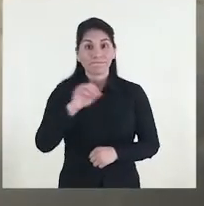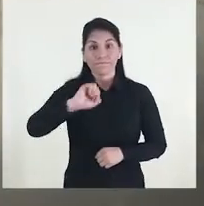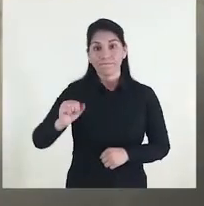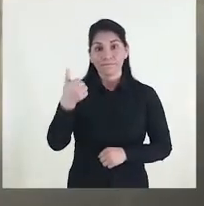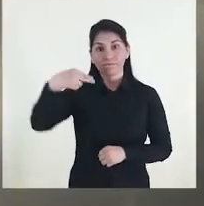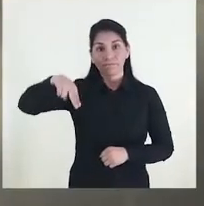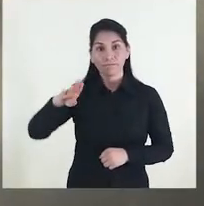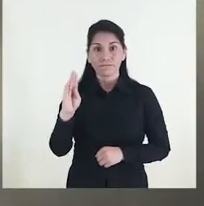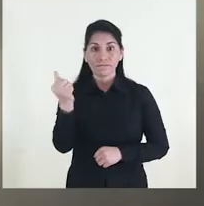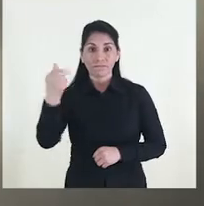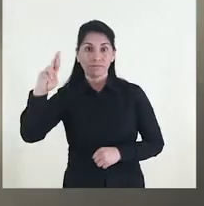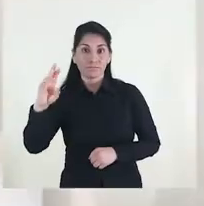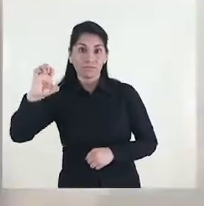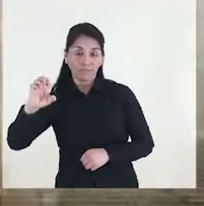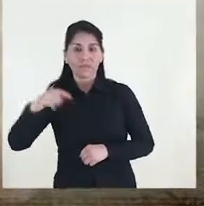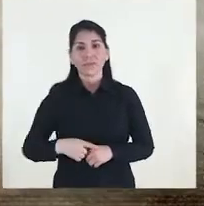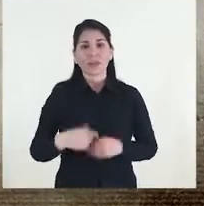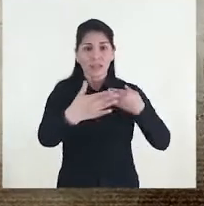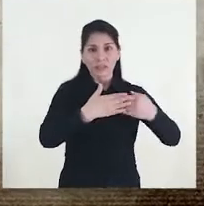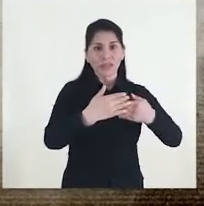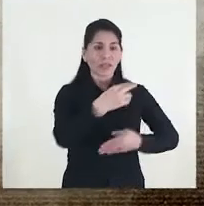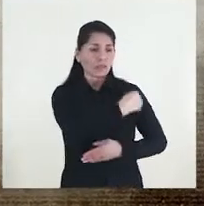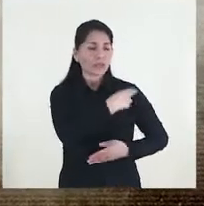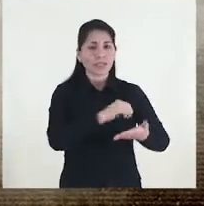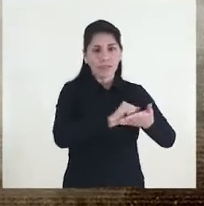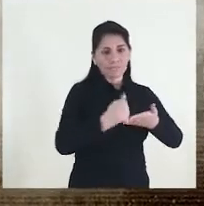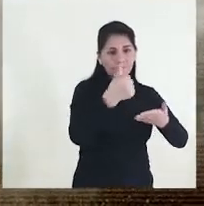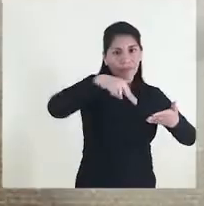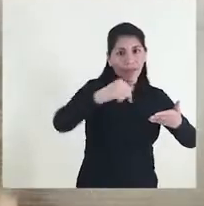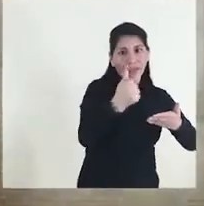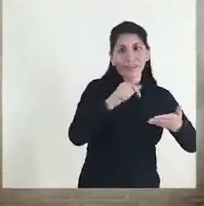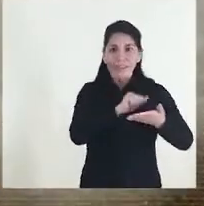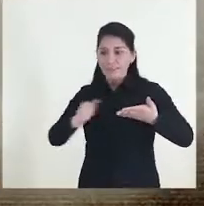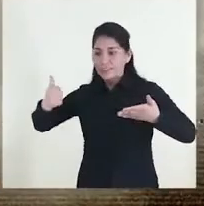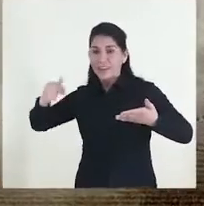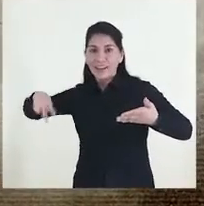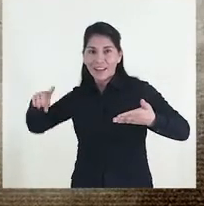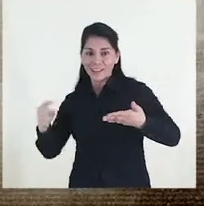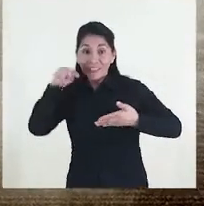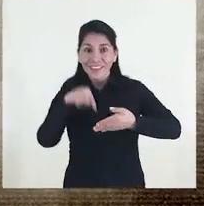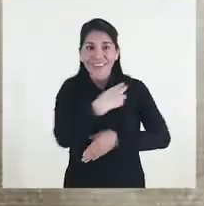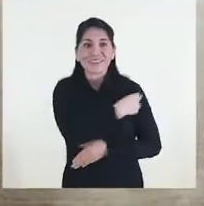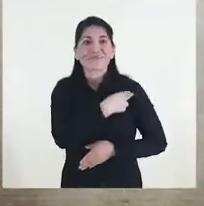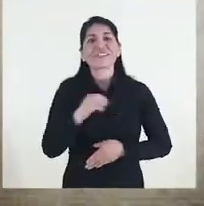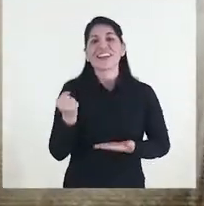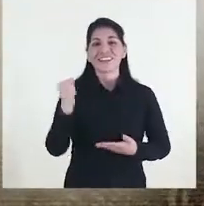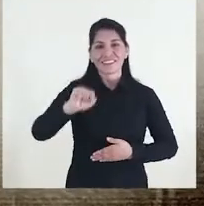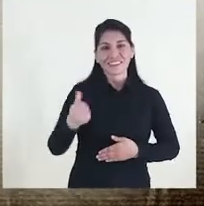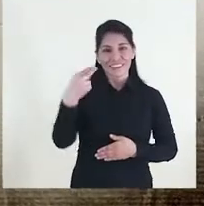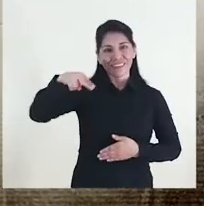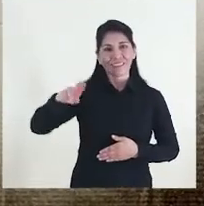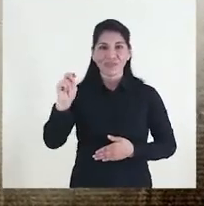Hospital de San Bartolomé Cercano a los hospitales de Santa Ana y de San Andrés, se estableció este de aquí, el